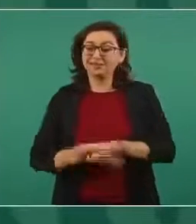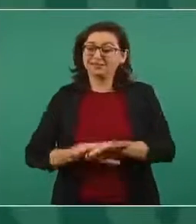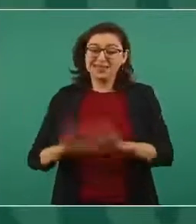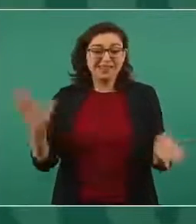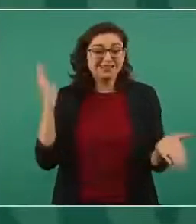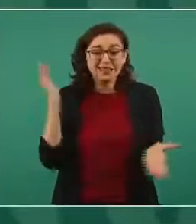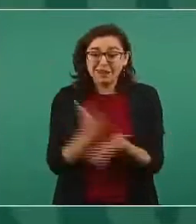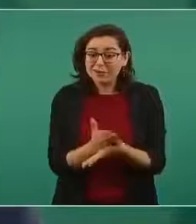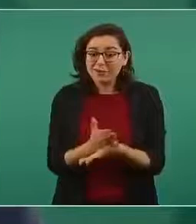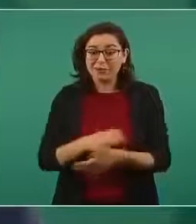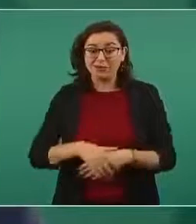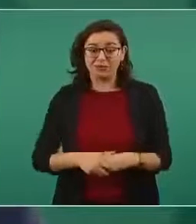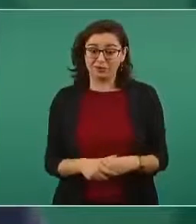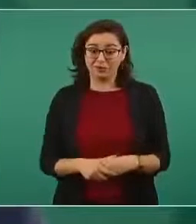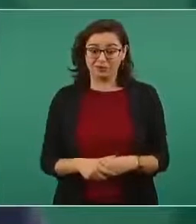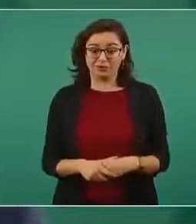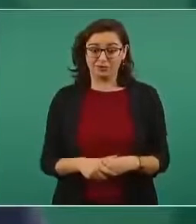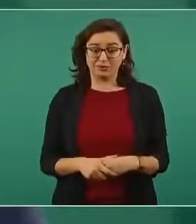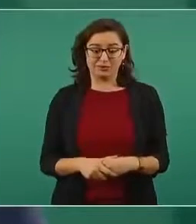acabó.